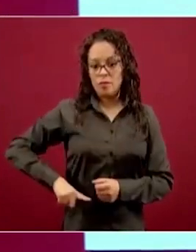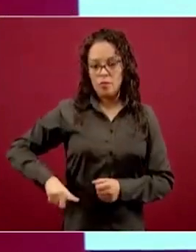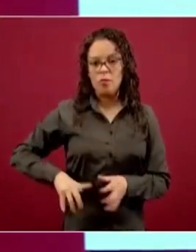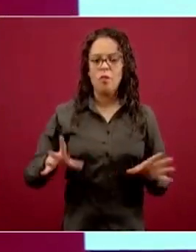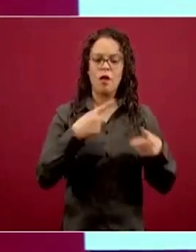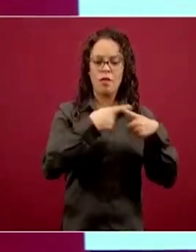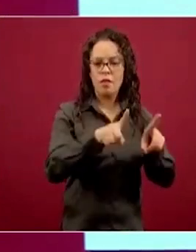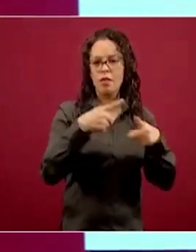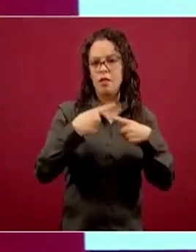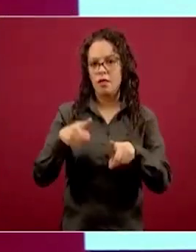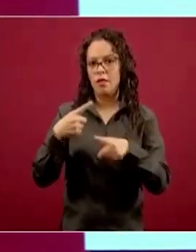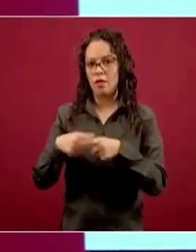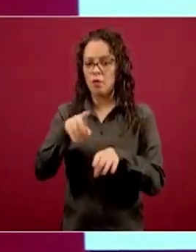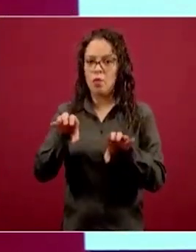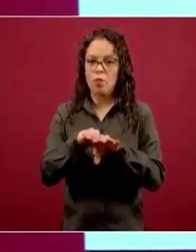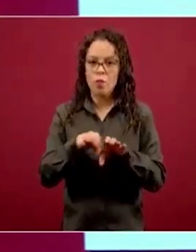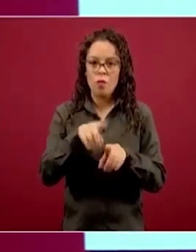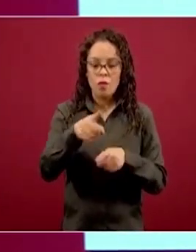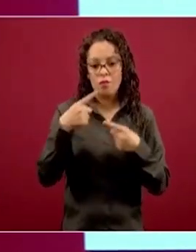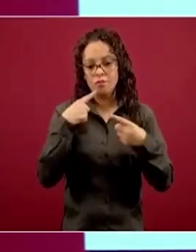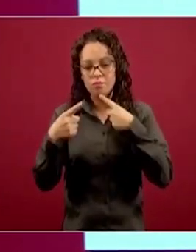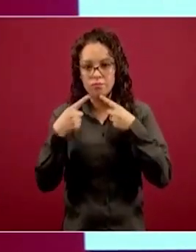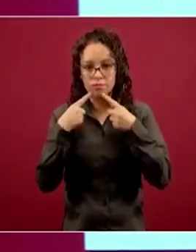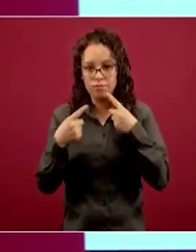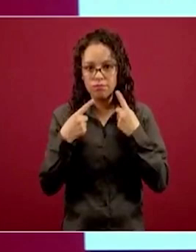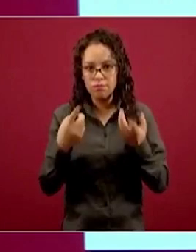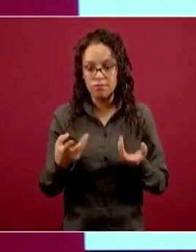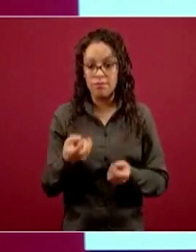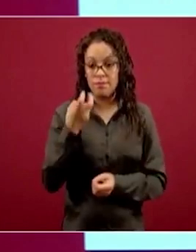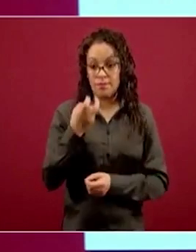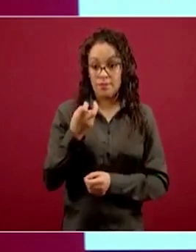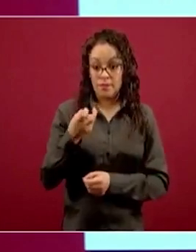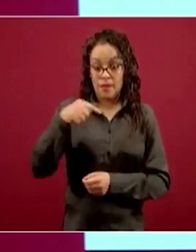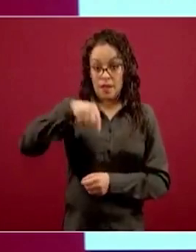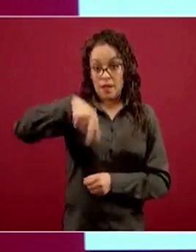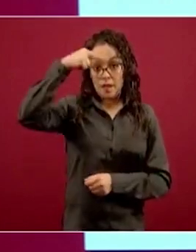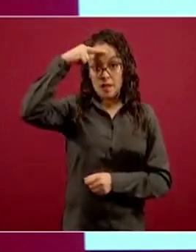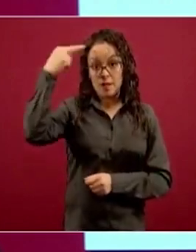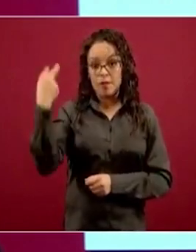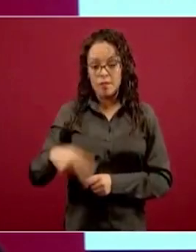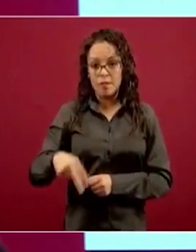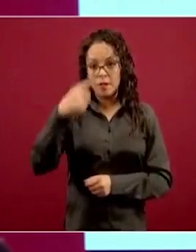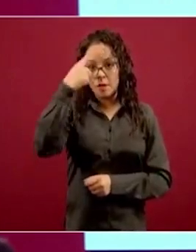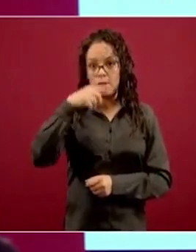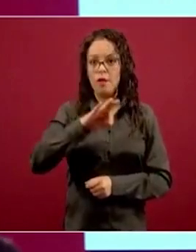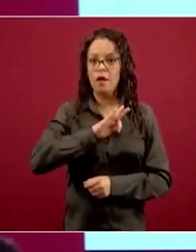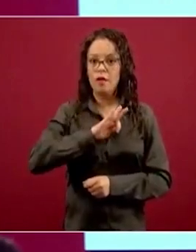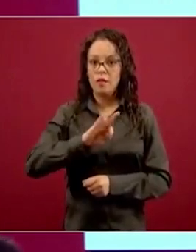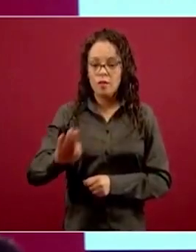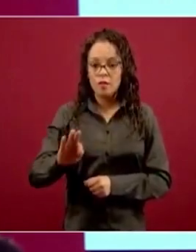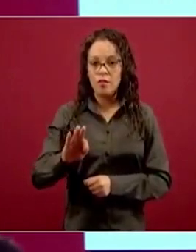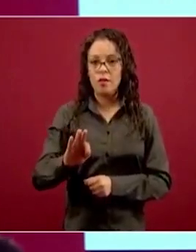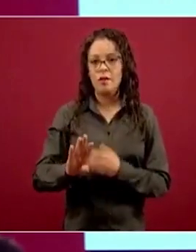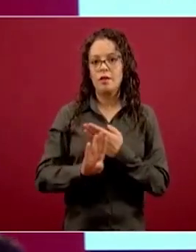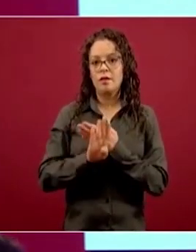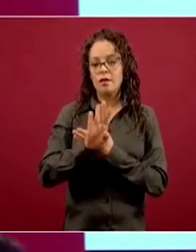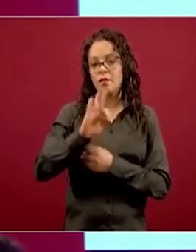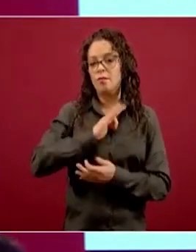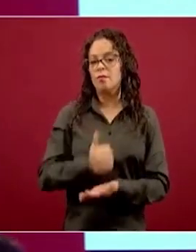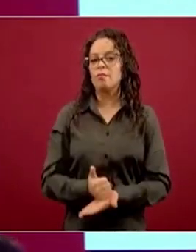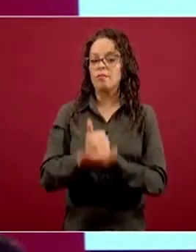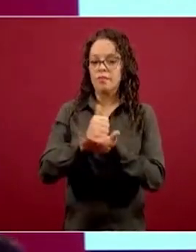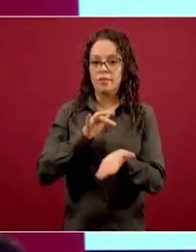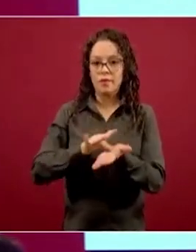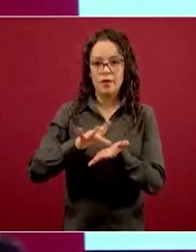diferente y esto es parte de la receta mexicana para contener, para paliar los impactos económicos que ha